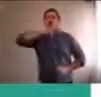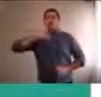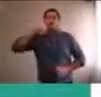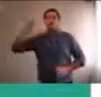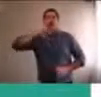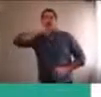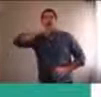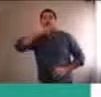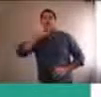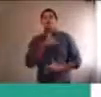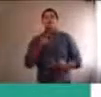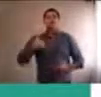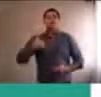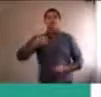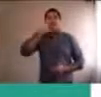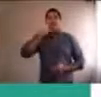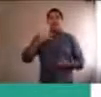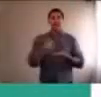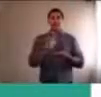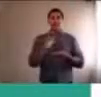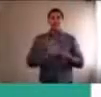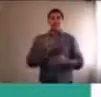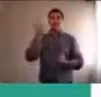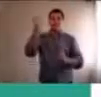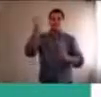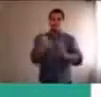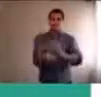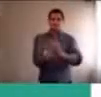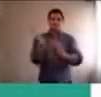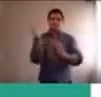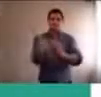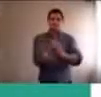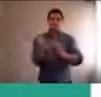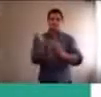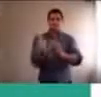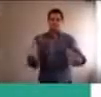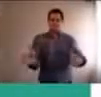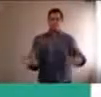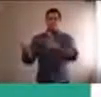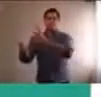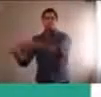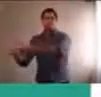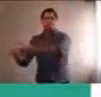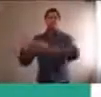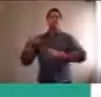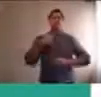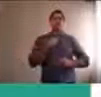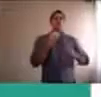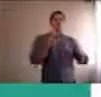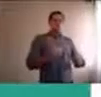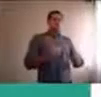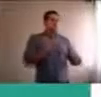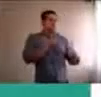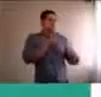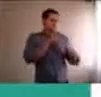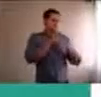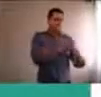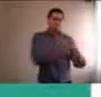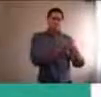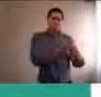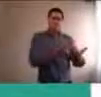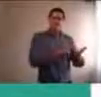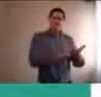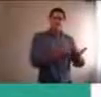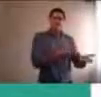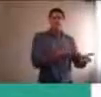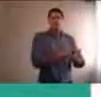dispositivos, y estar en un encuentro real, con el otro. Cuando pensamos en estas ideas, desde leer